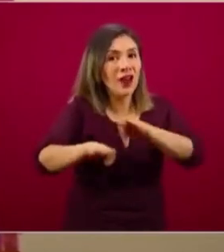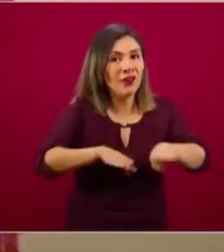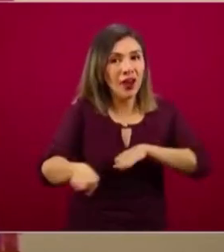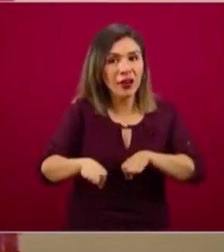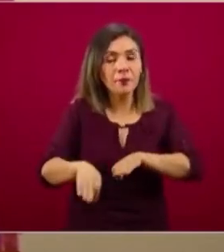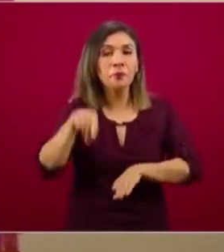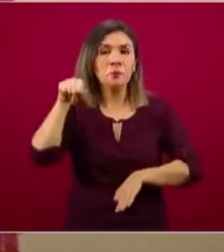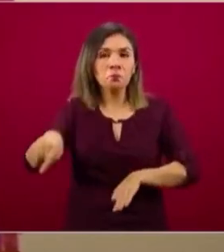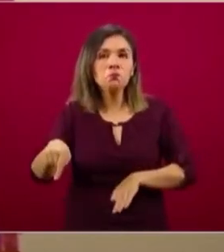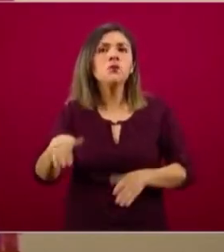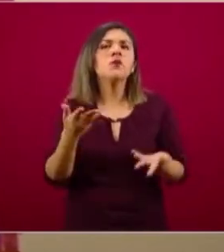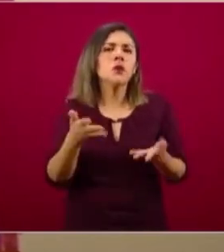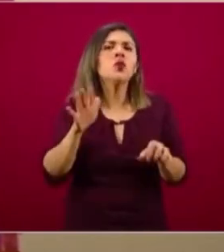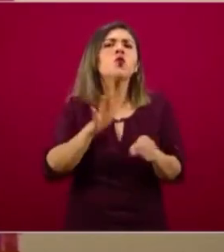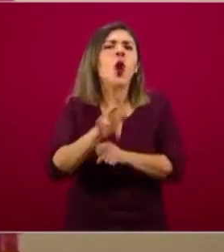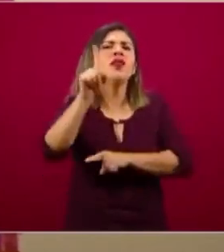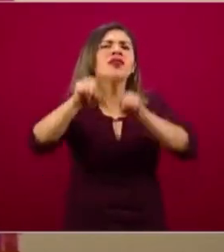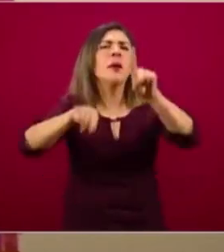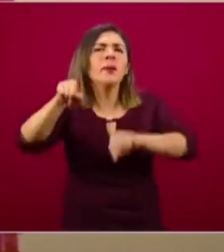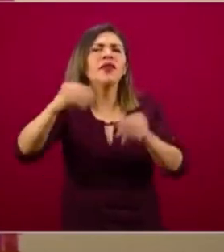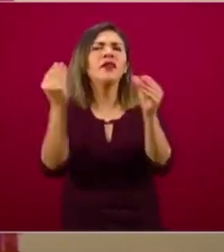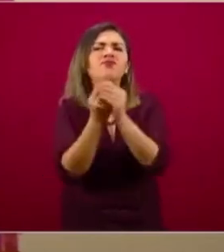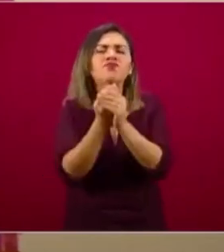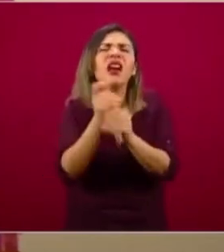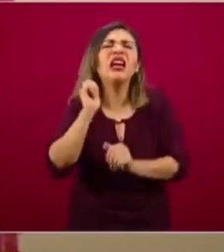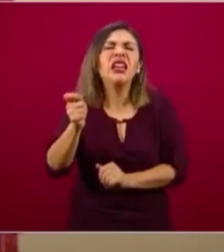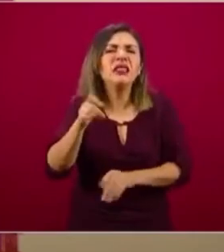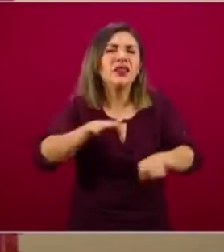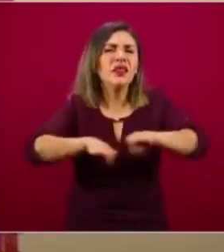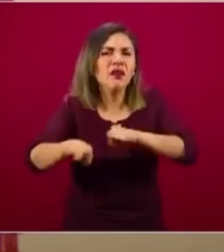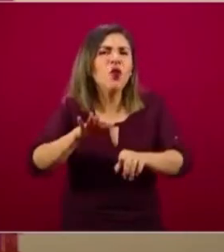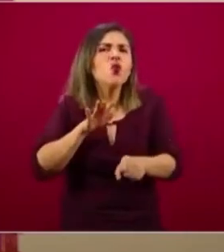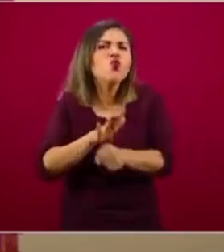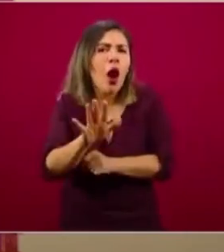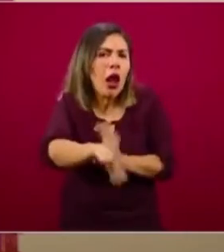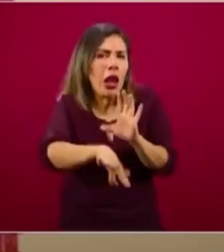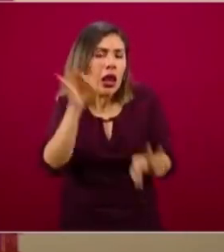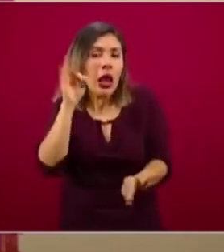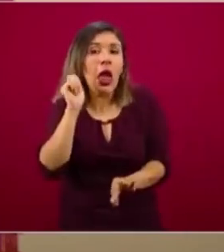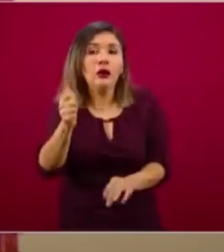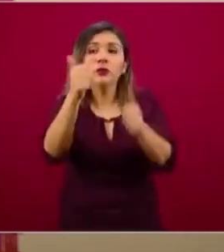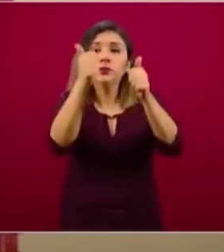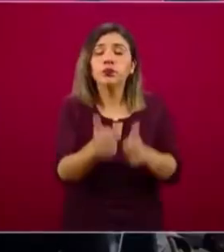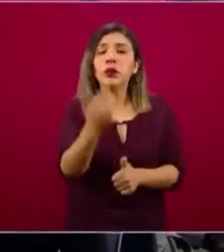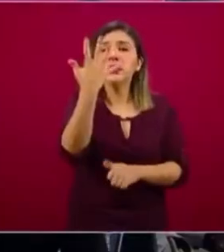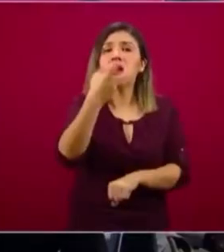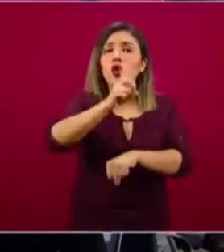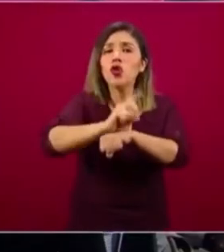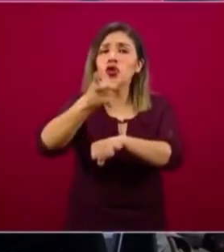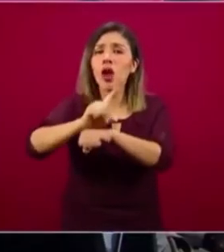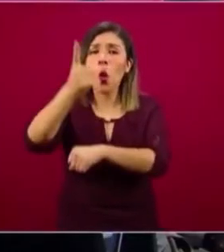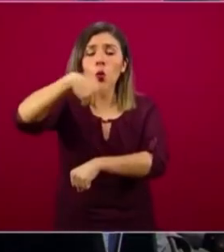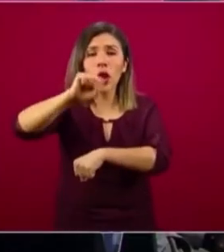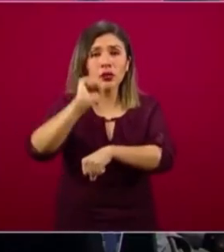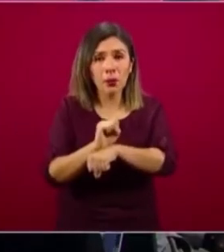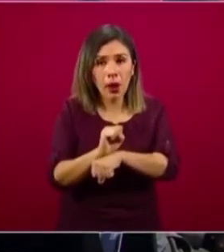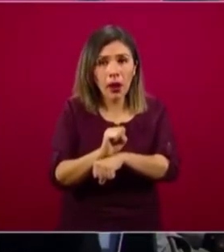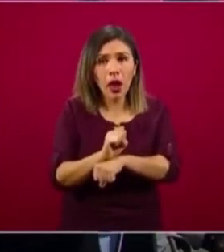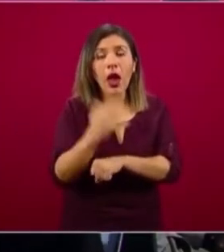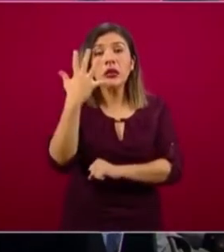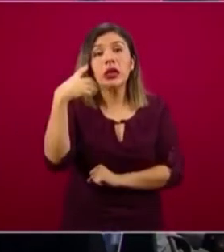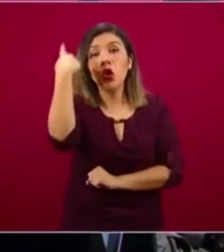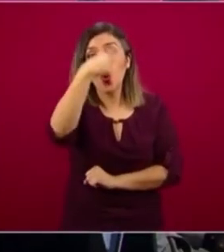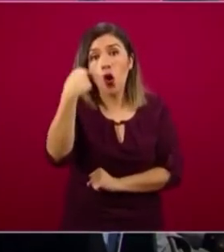dependiendo de la naturaleza, de la actividad de que se trate, van a estar cinco días a la semana, cinco horas mínimo,